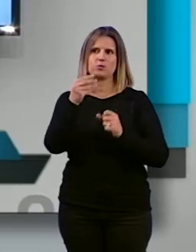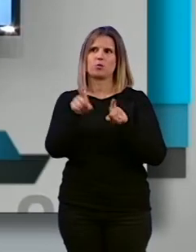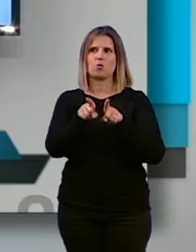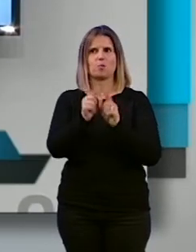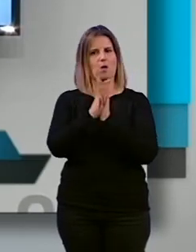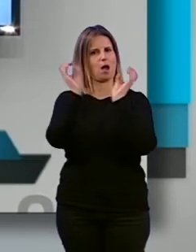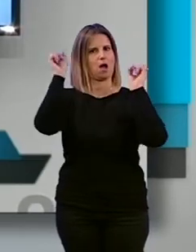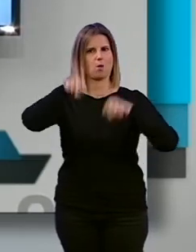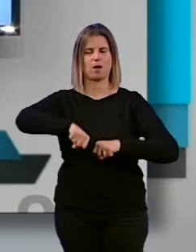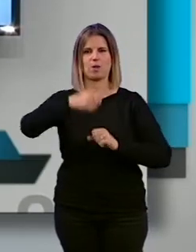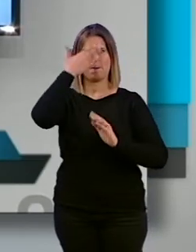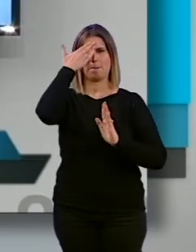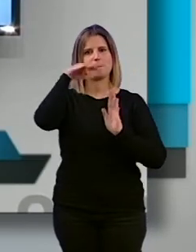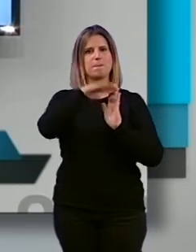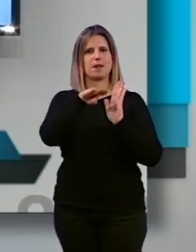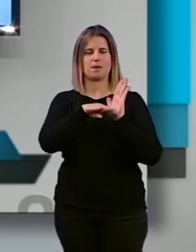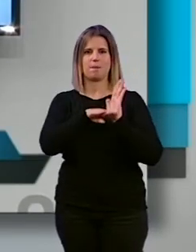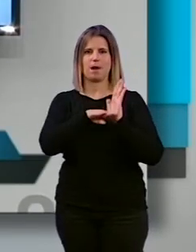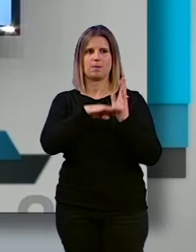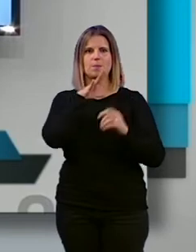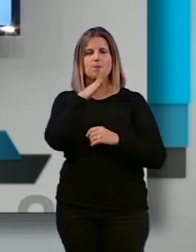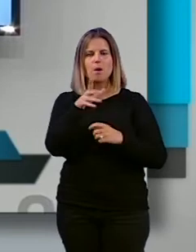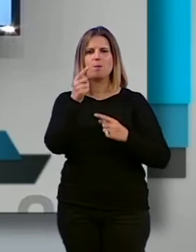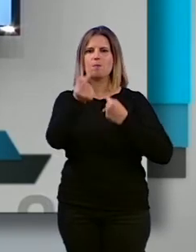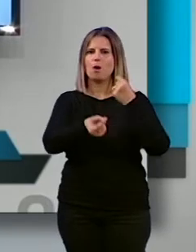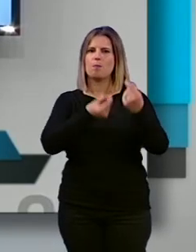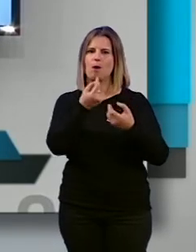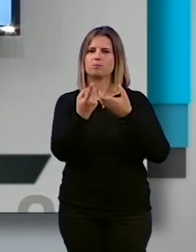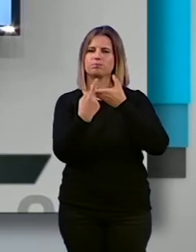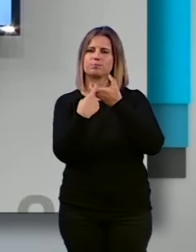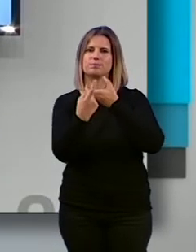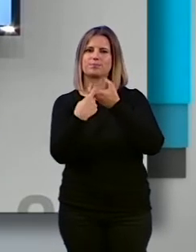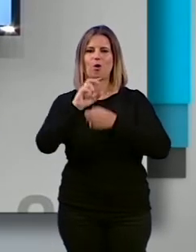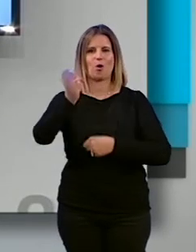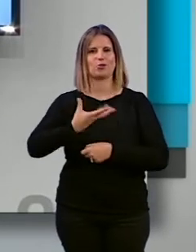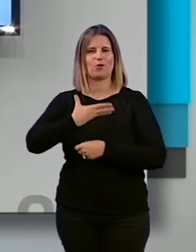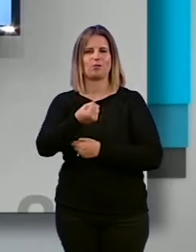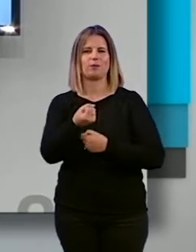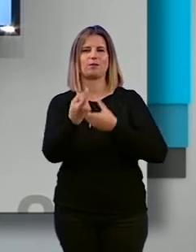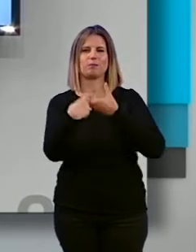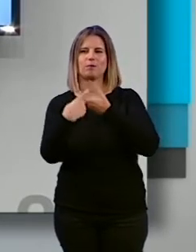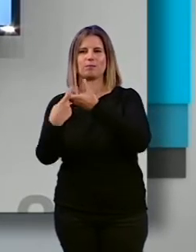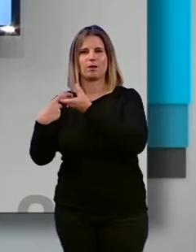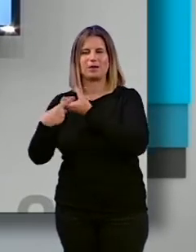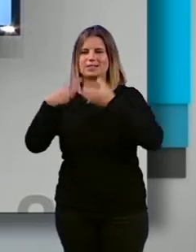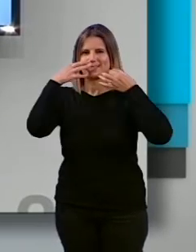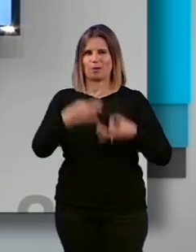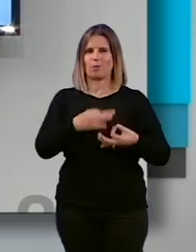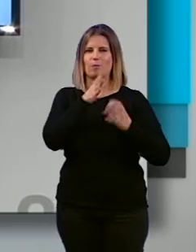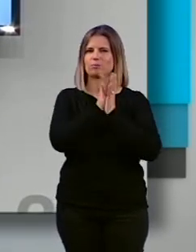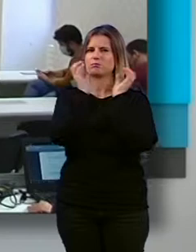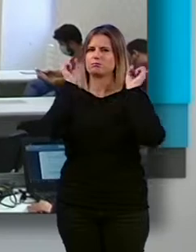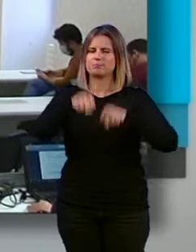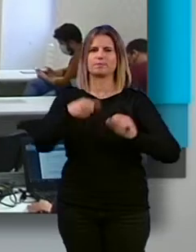principio, que se van a ir uniendo otros ayuntamientos porque este es un acuerdo de